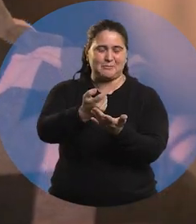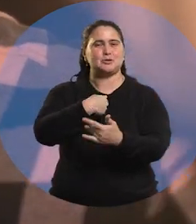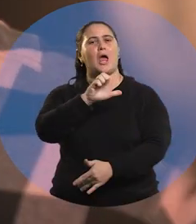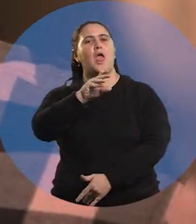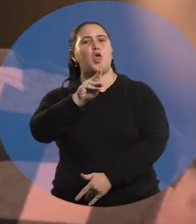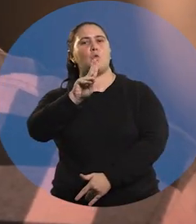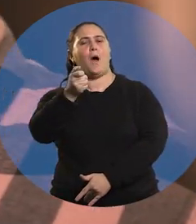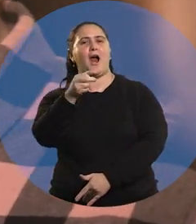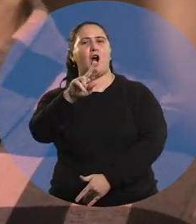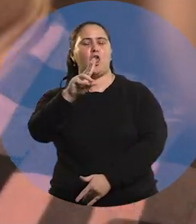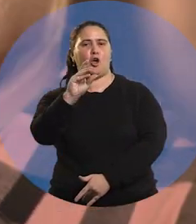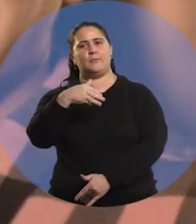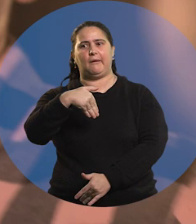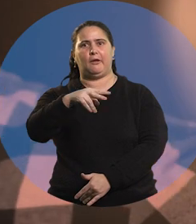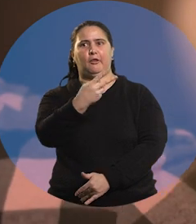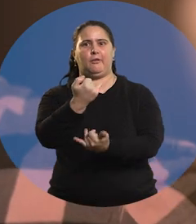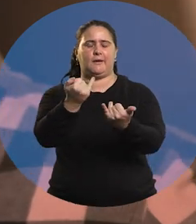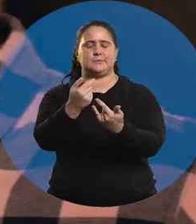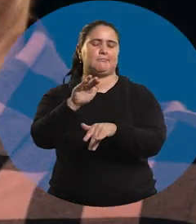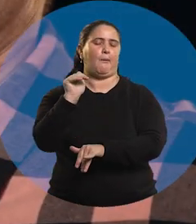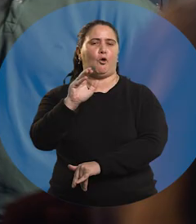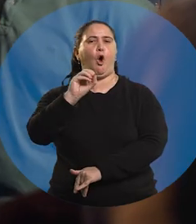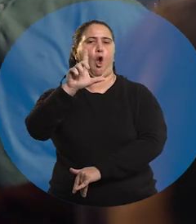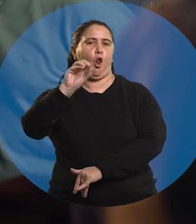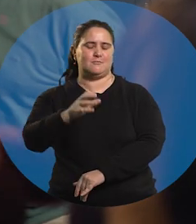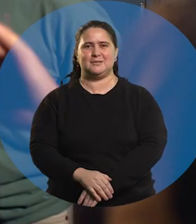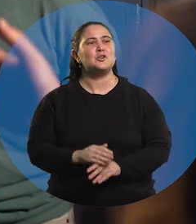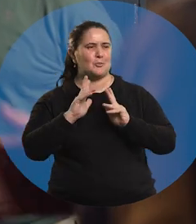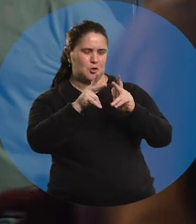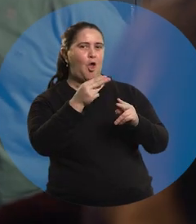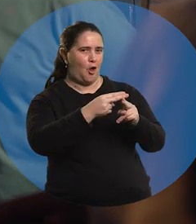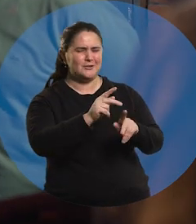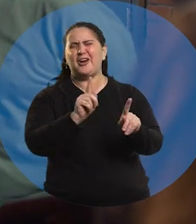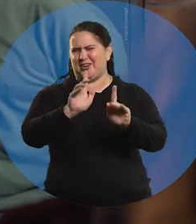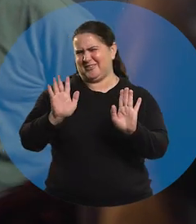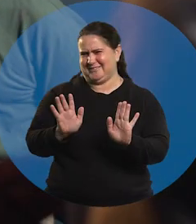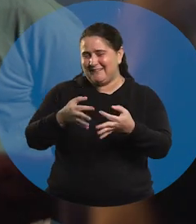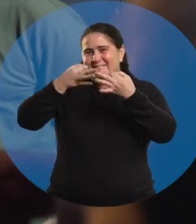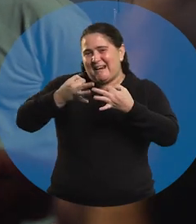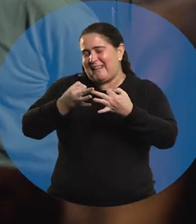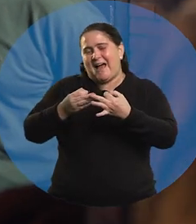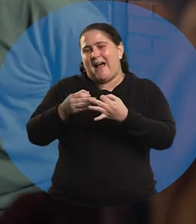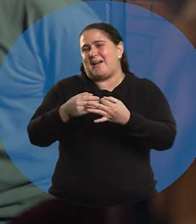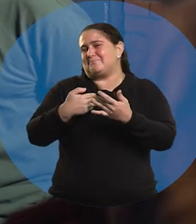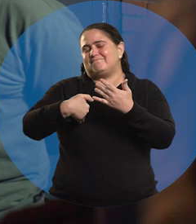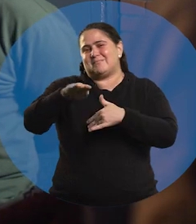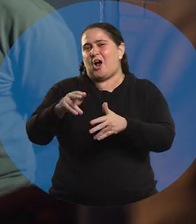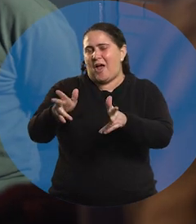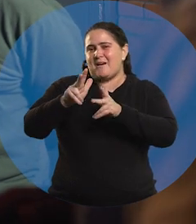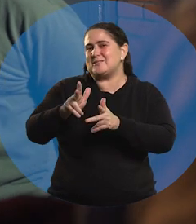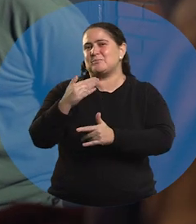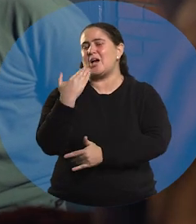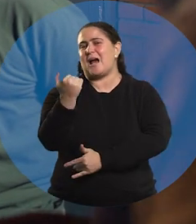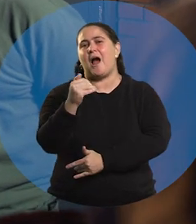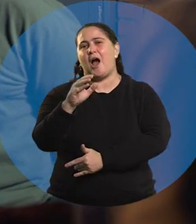Tipo marca. Bueno, Eduardo y a los dos días me dicen colo. O sea, no, no, no, no, en verdad me dicen colo,